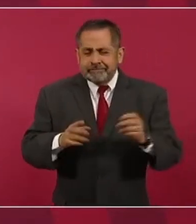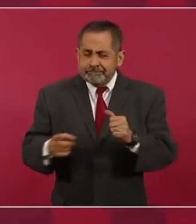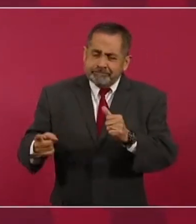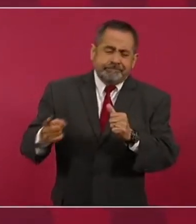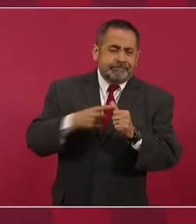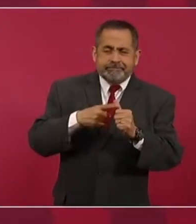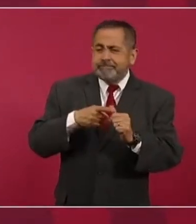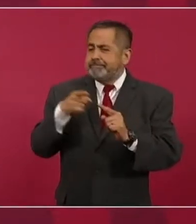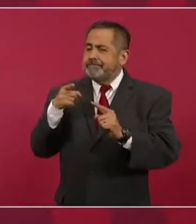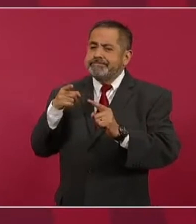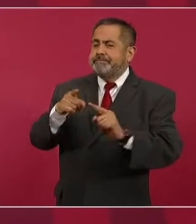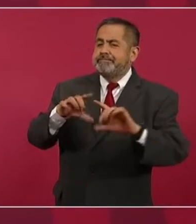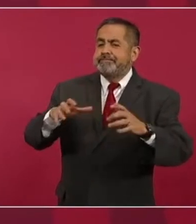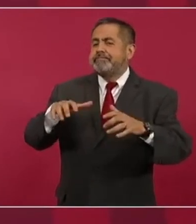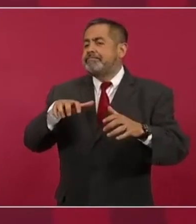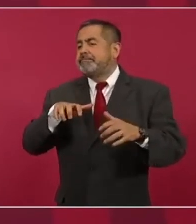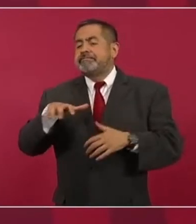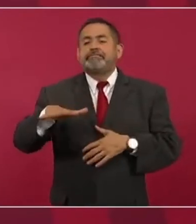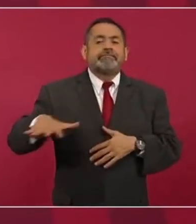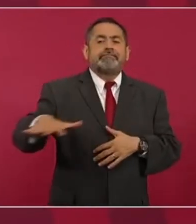el interés